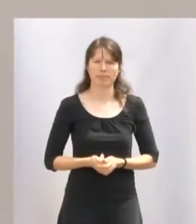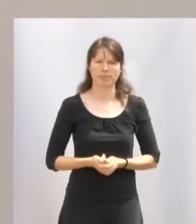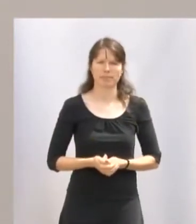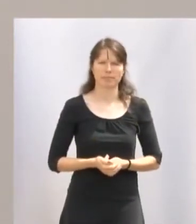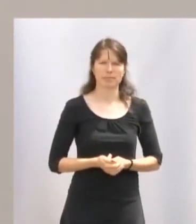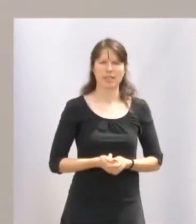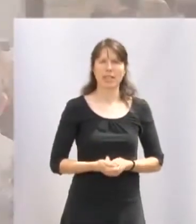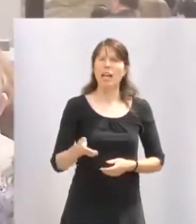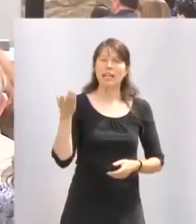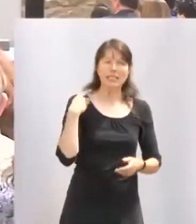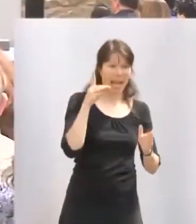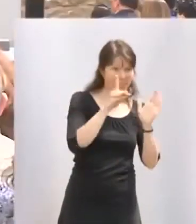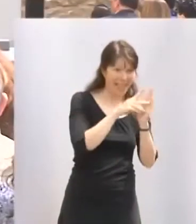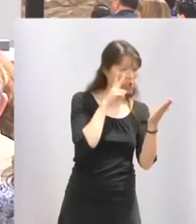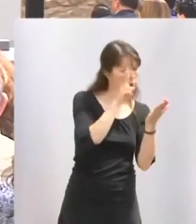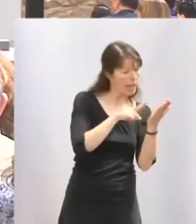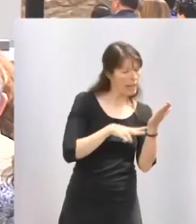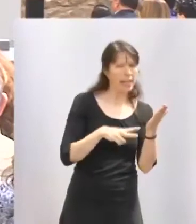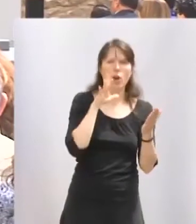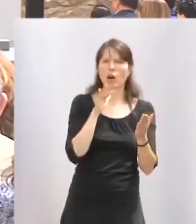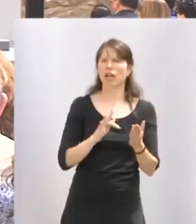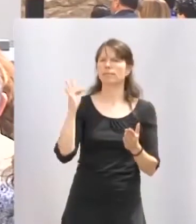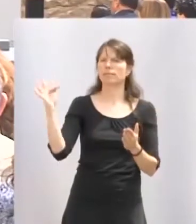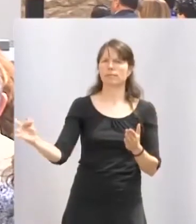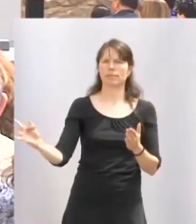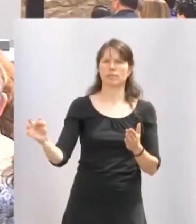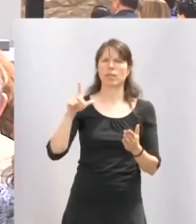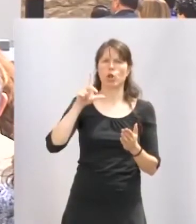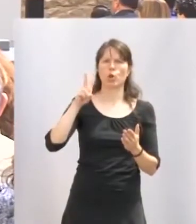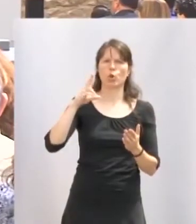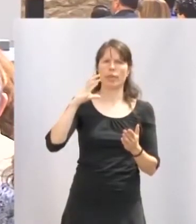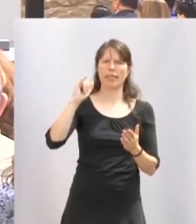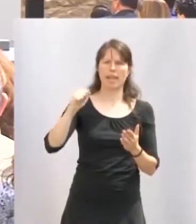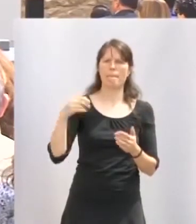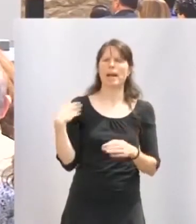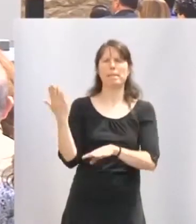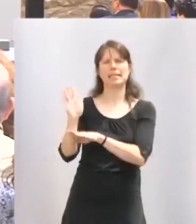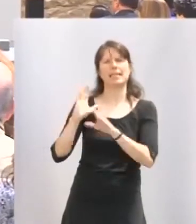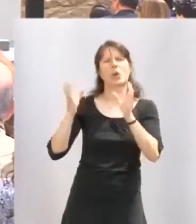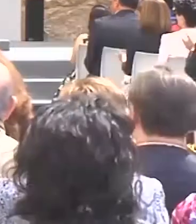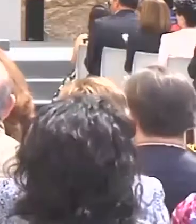Una vez leído el decreto, toma la palabra doña Lucía Ripa para presentar al grupo de danzas de Logroño.